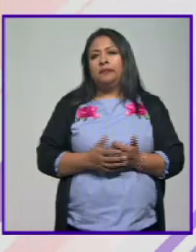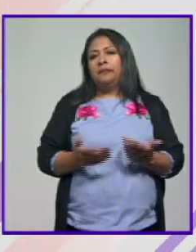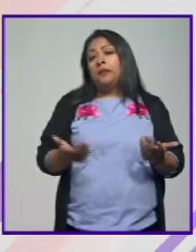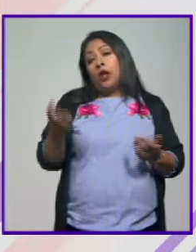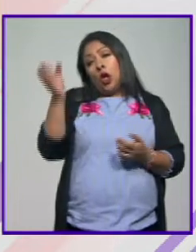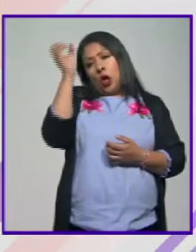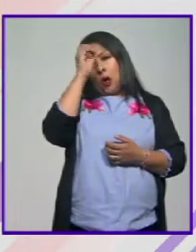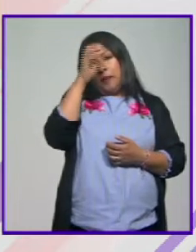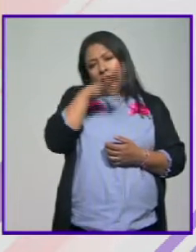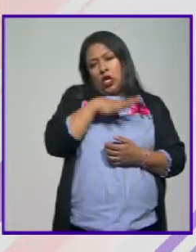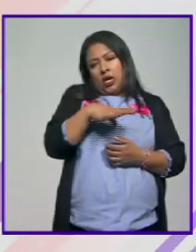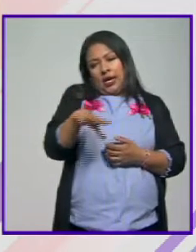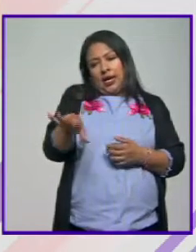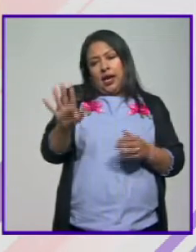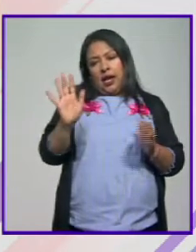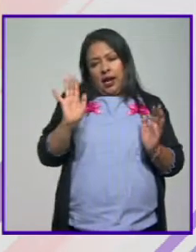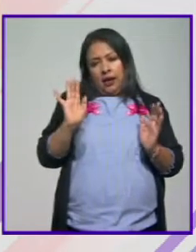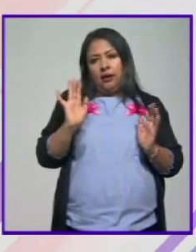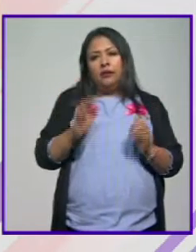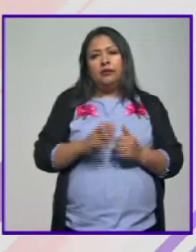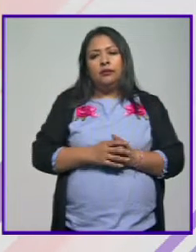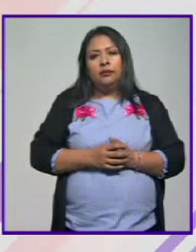la opinión generalizada que es